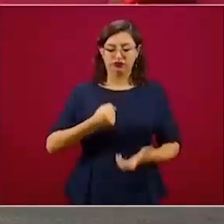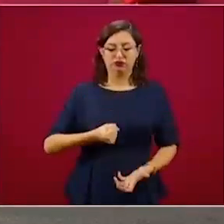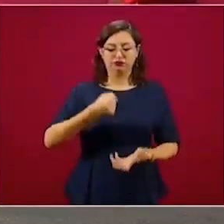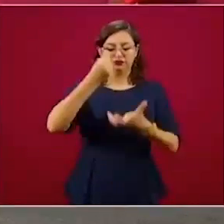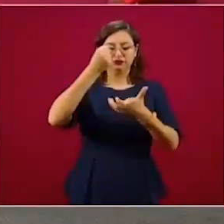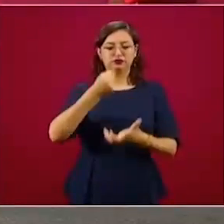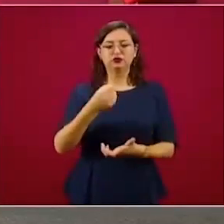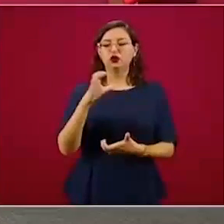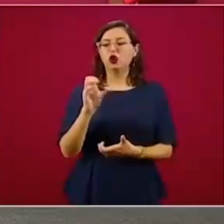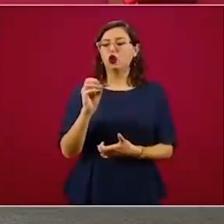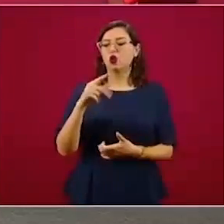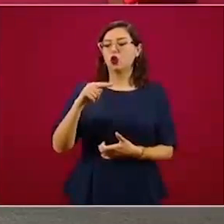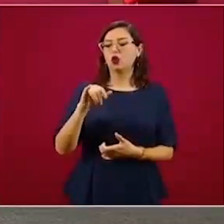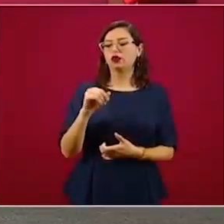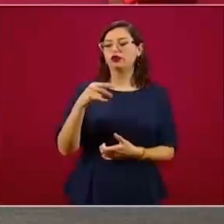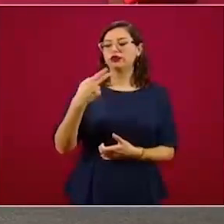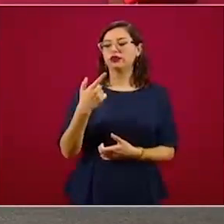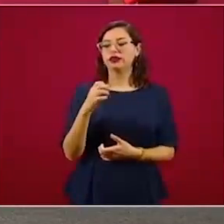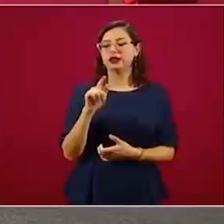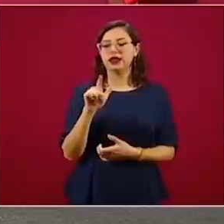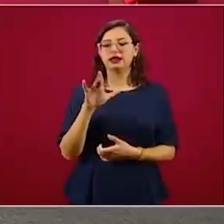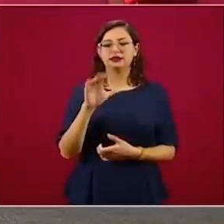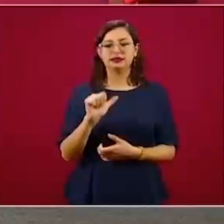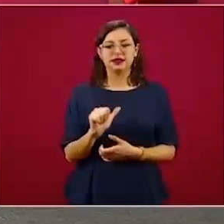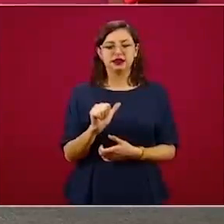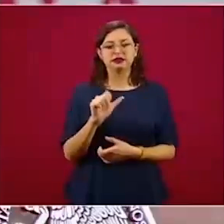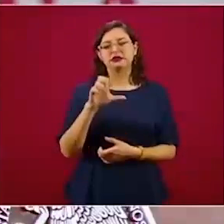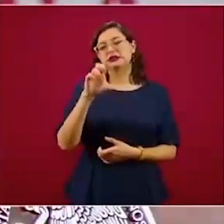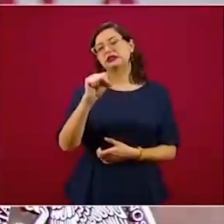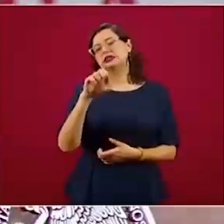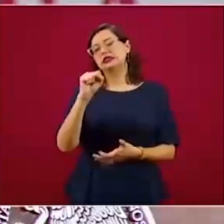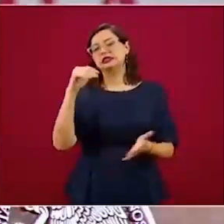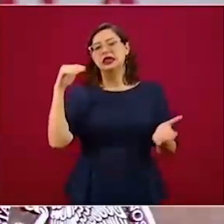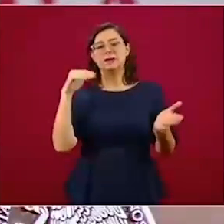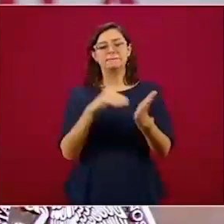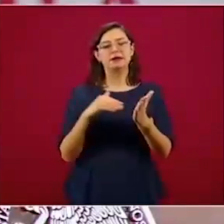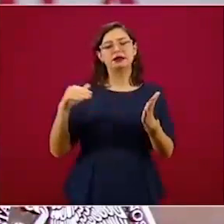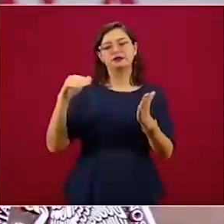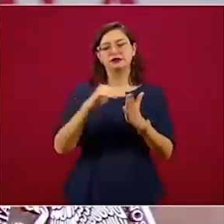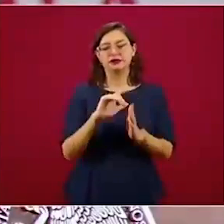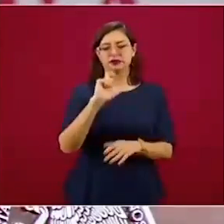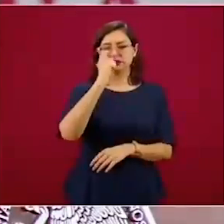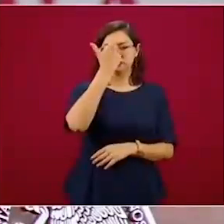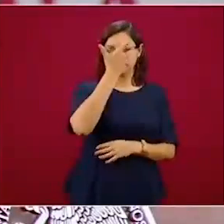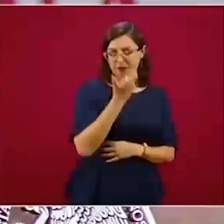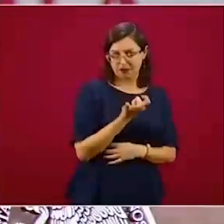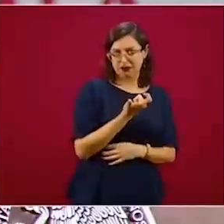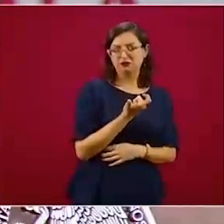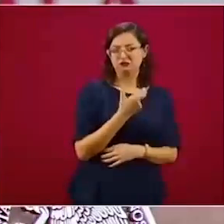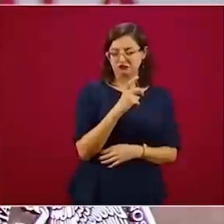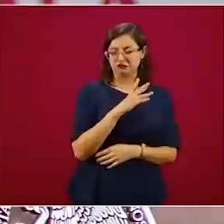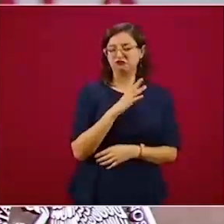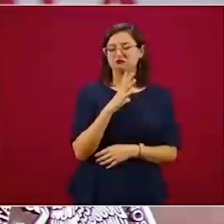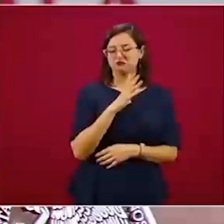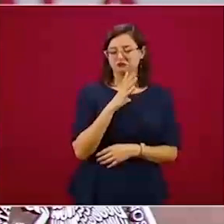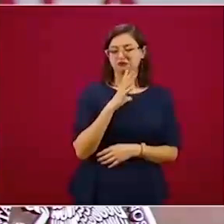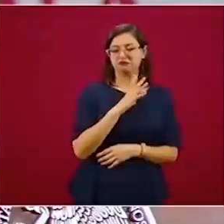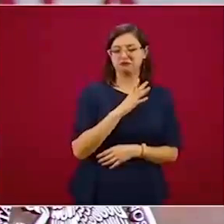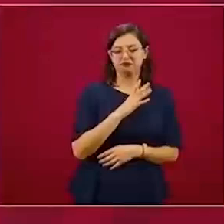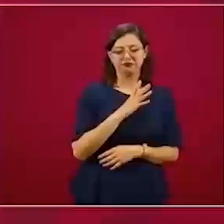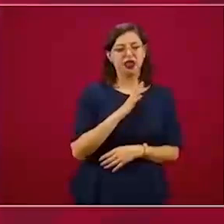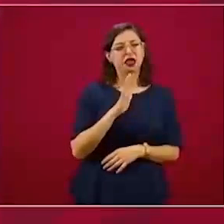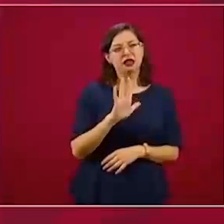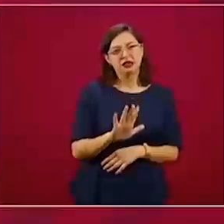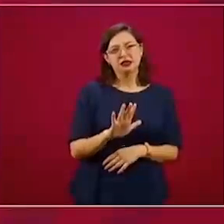alrededor de 60 mil millones de pesos, así como existe un fondo para